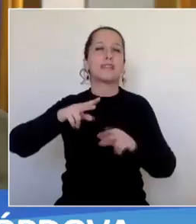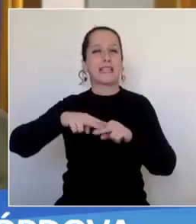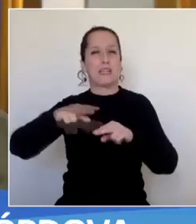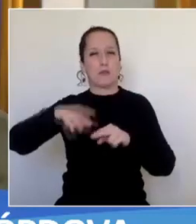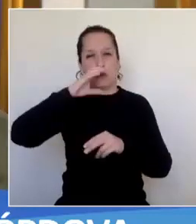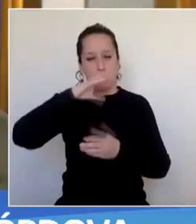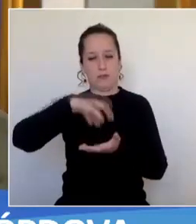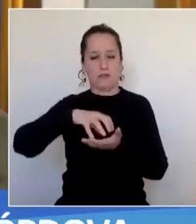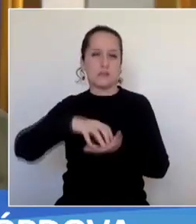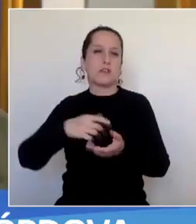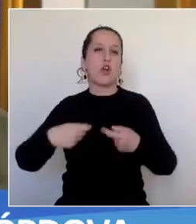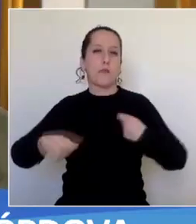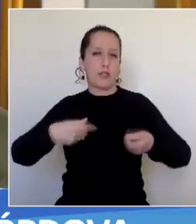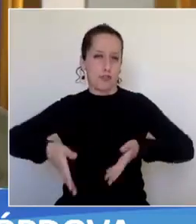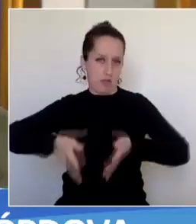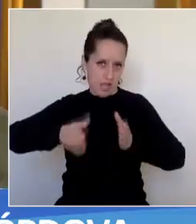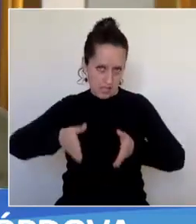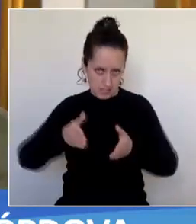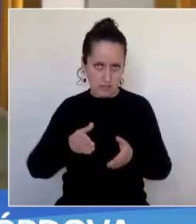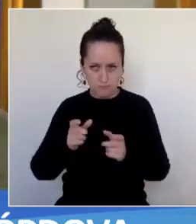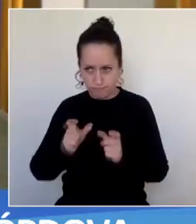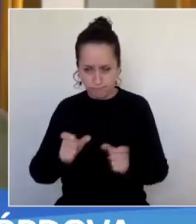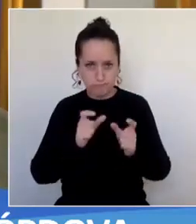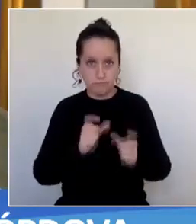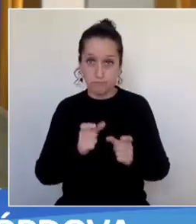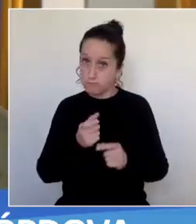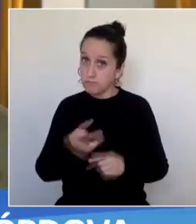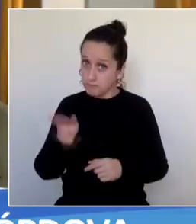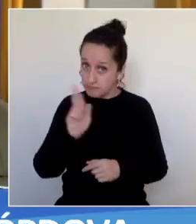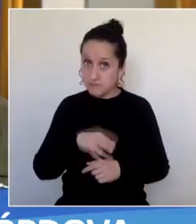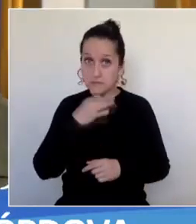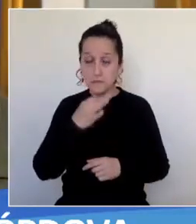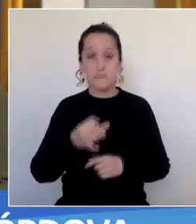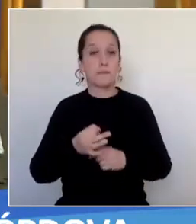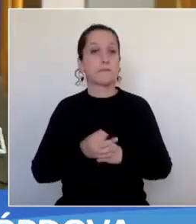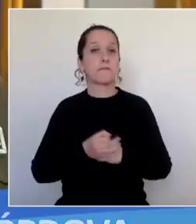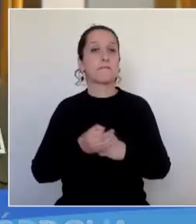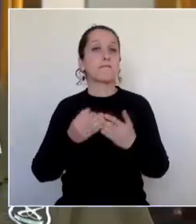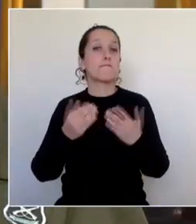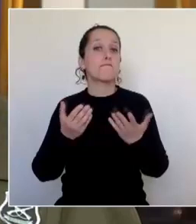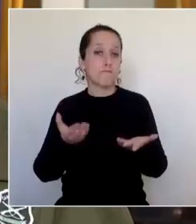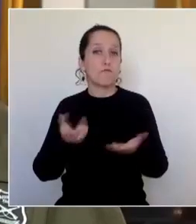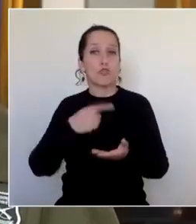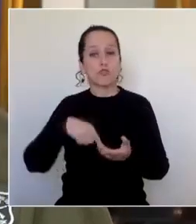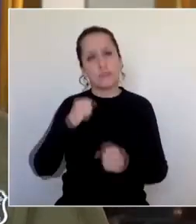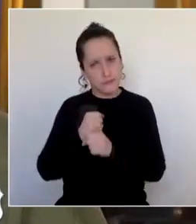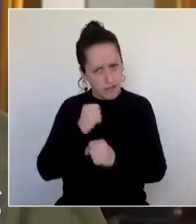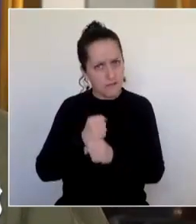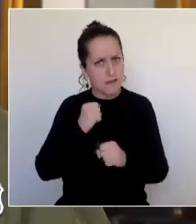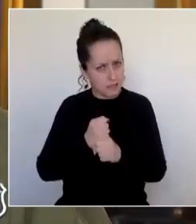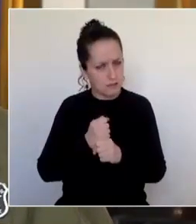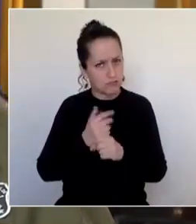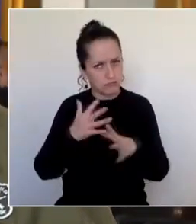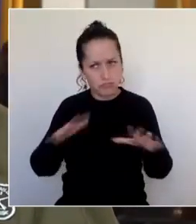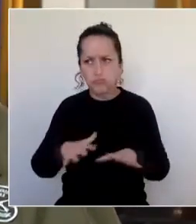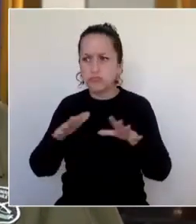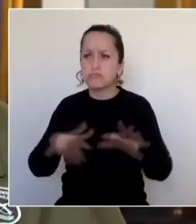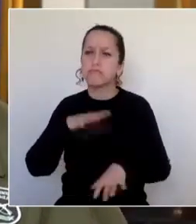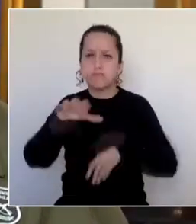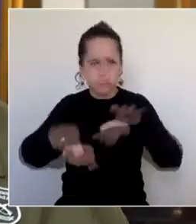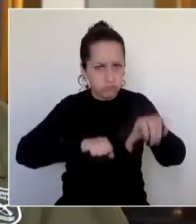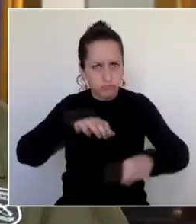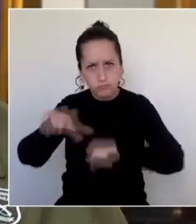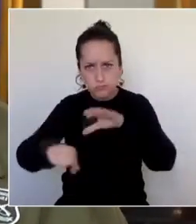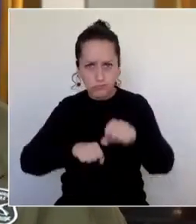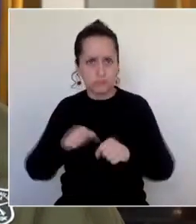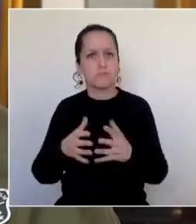respecta al comercio imulante, y como les vuelvo a reiterar, hemos hecho harta labor, harto decomiso,